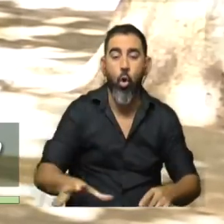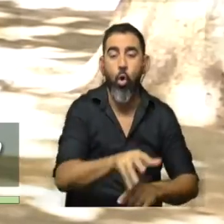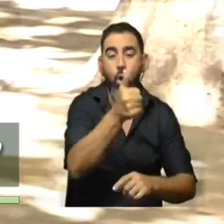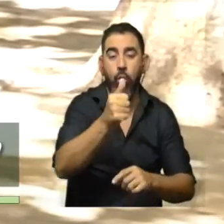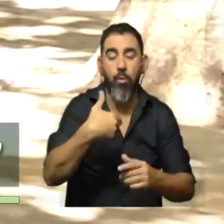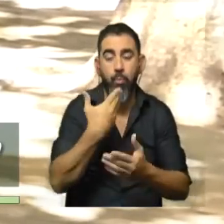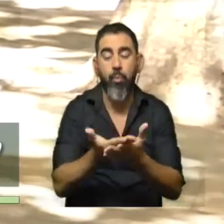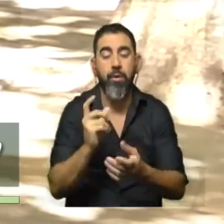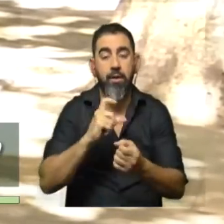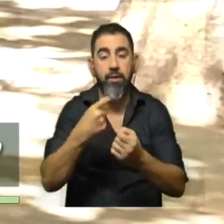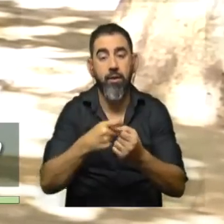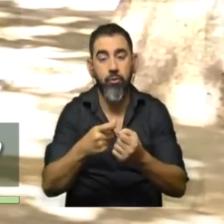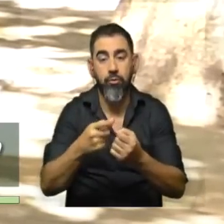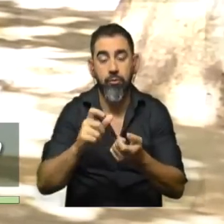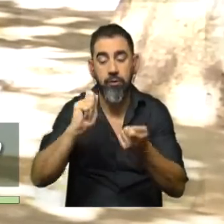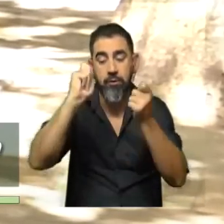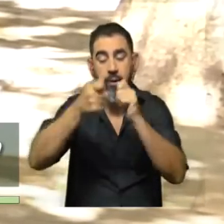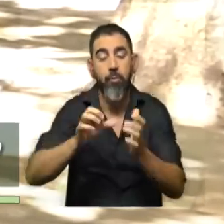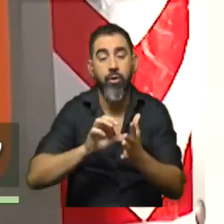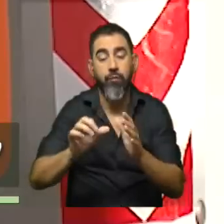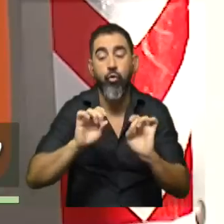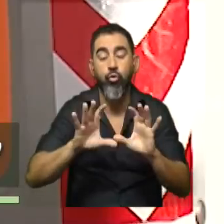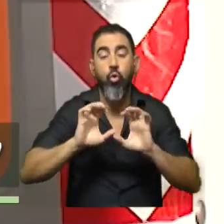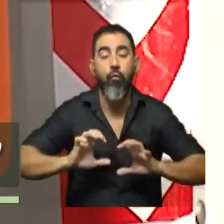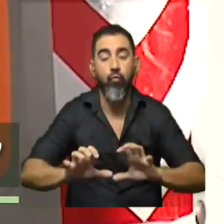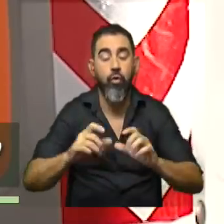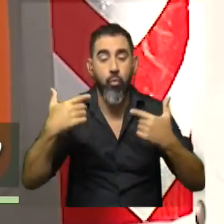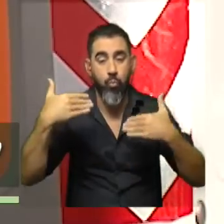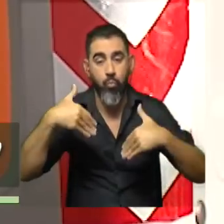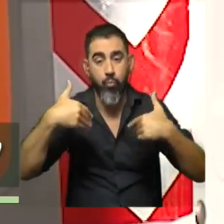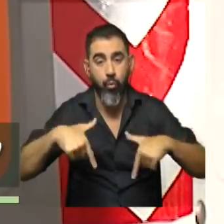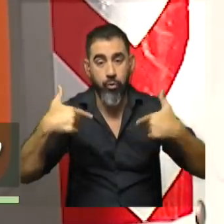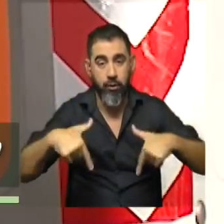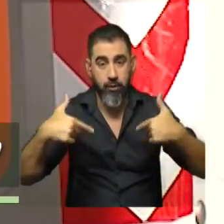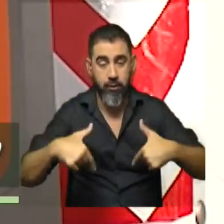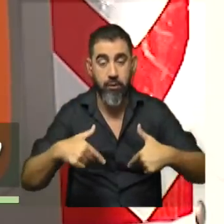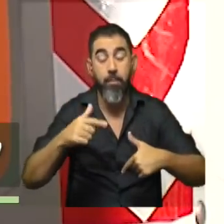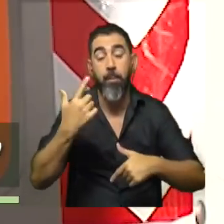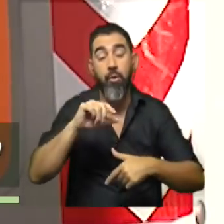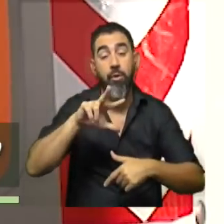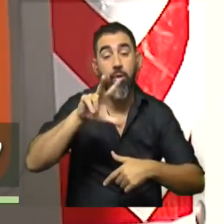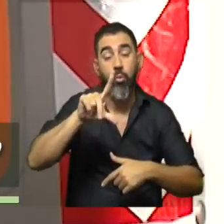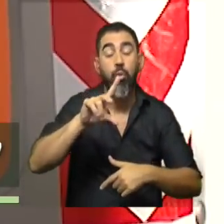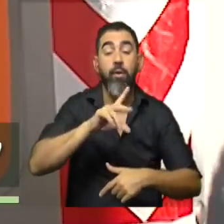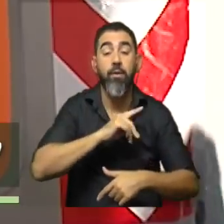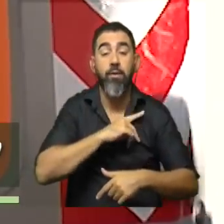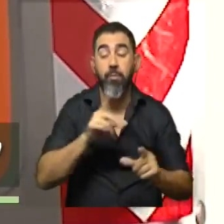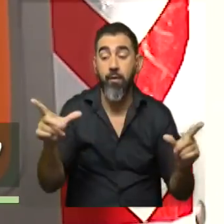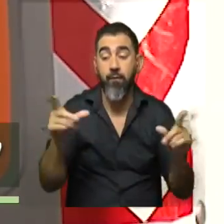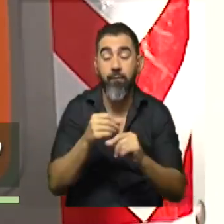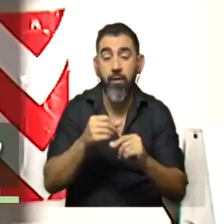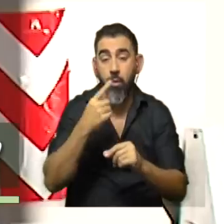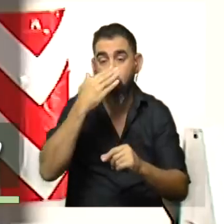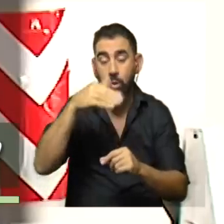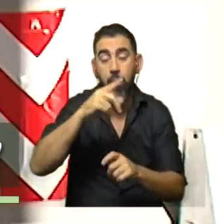lo que plantea el sindicato que es la remunicipalización del servicio. Lo que tenemos al día de hoy es que, bueno, ahora el 31 de diciembre culmina el último